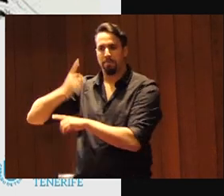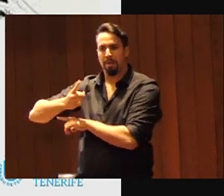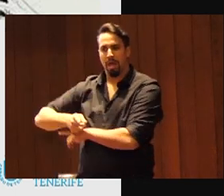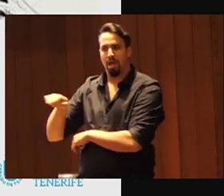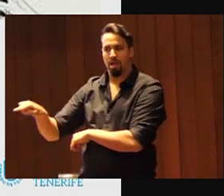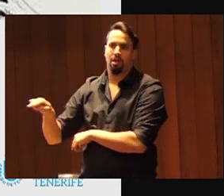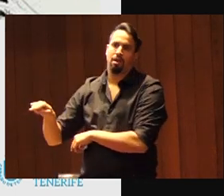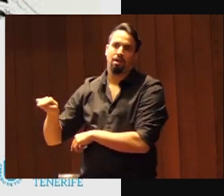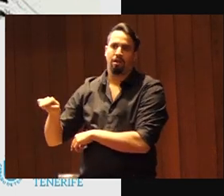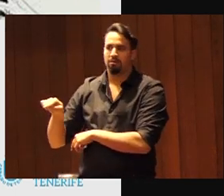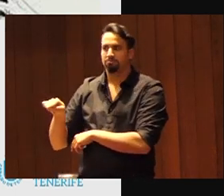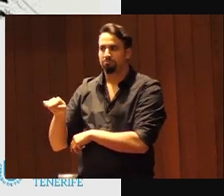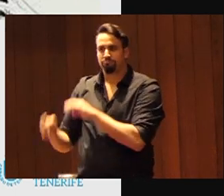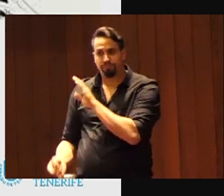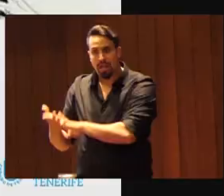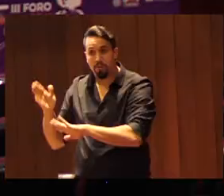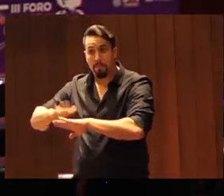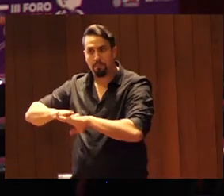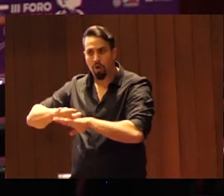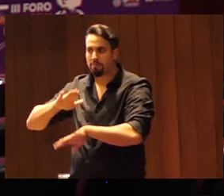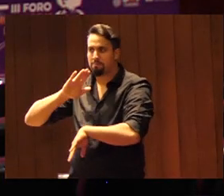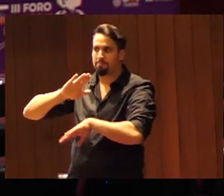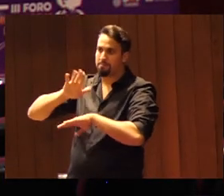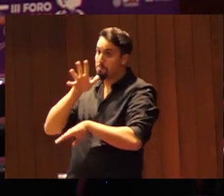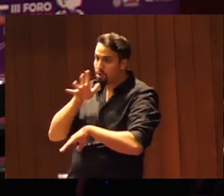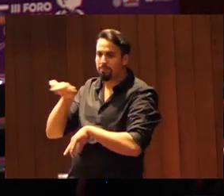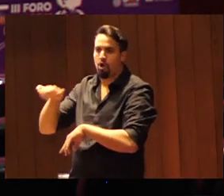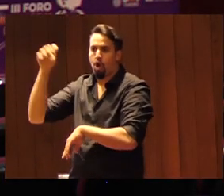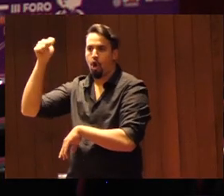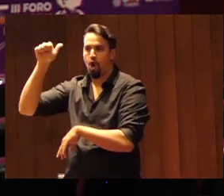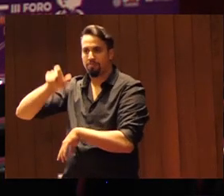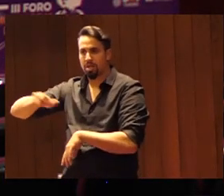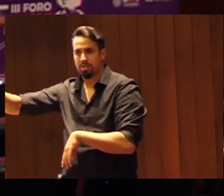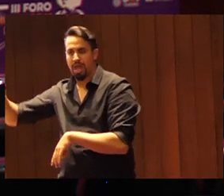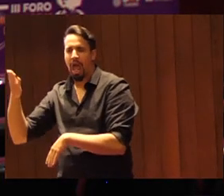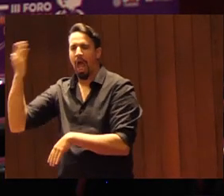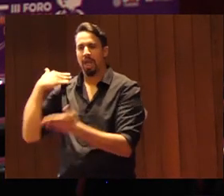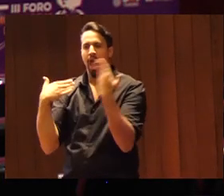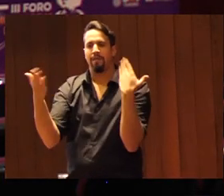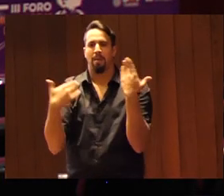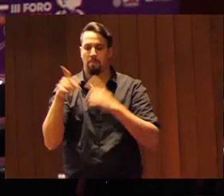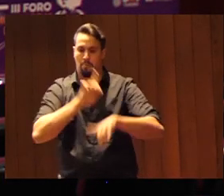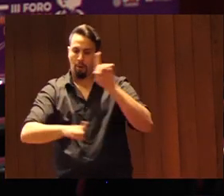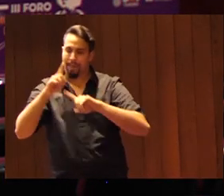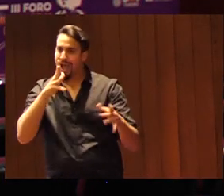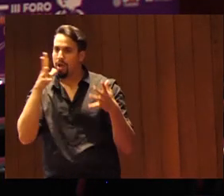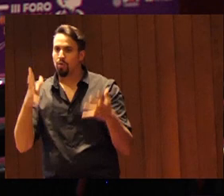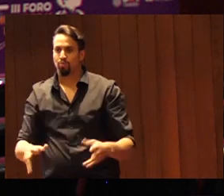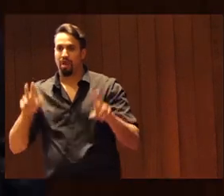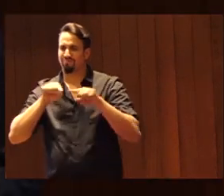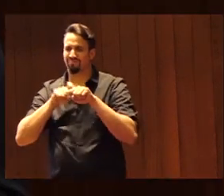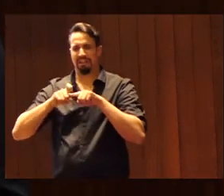para los hombres. Ayer hablábamos de que los problemas que existen actualmente son de carácter